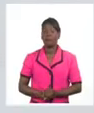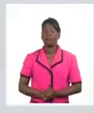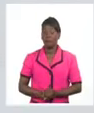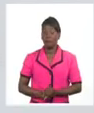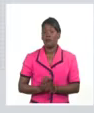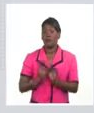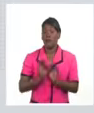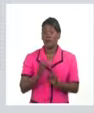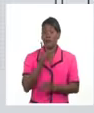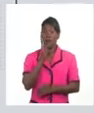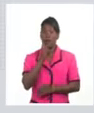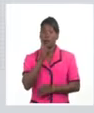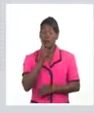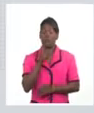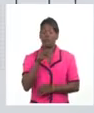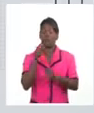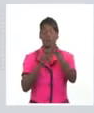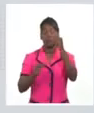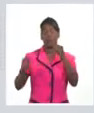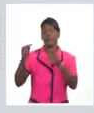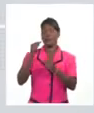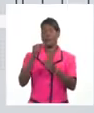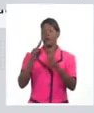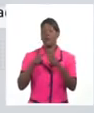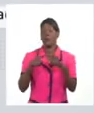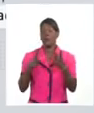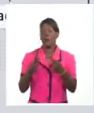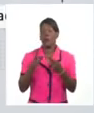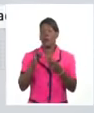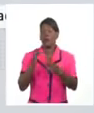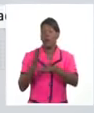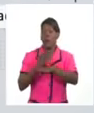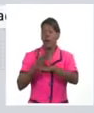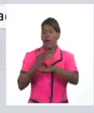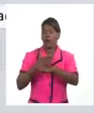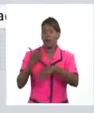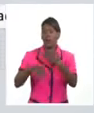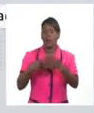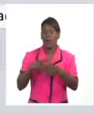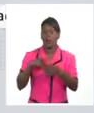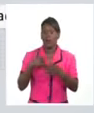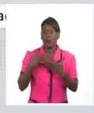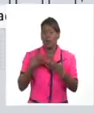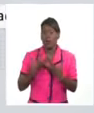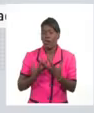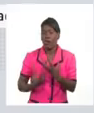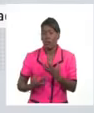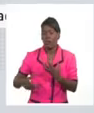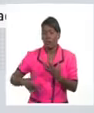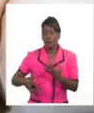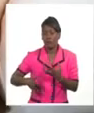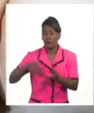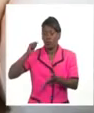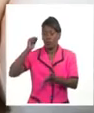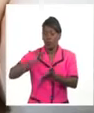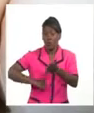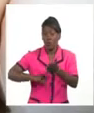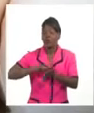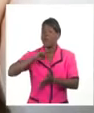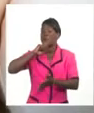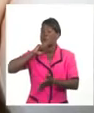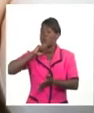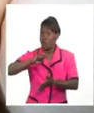oportuno es fundamental porque acortan los tiempos de abordaje de la enfermedad y lógicamente de esa manera se